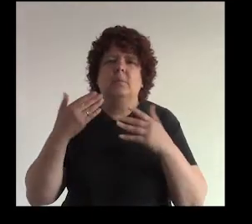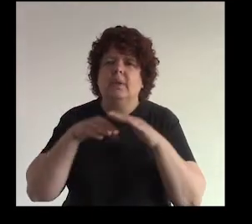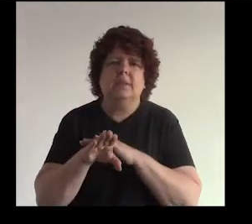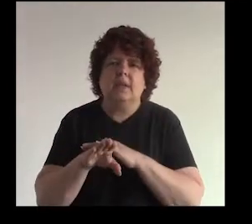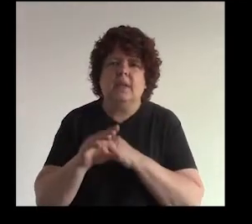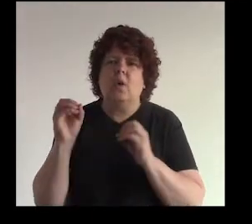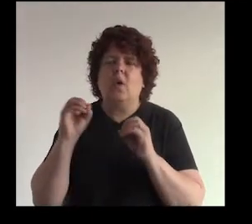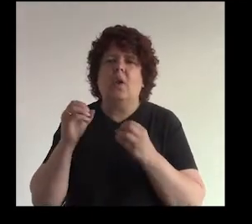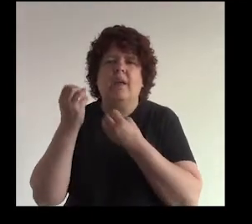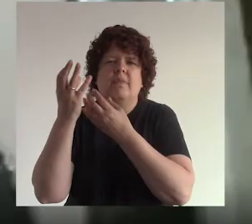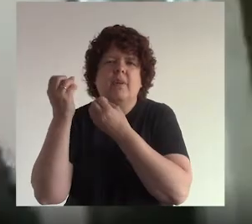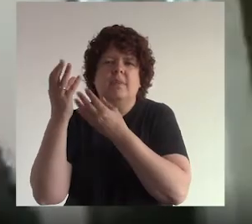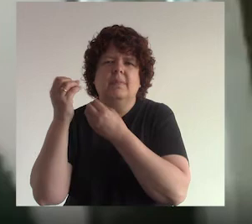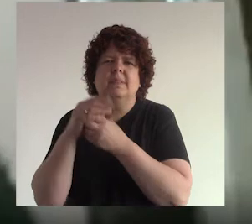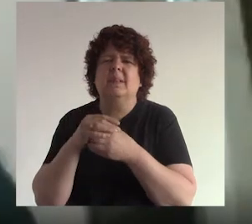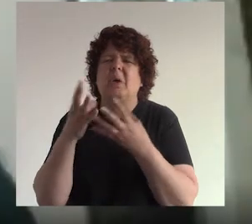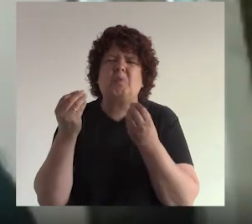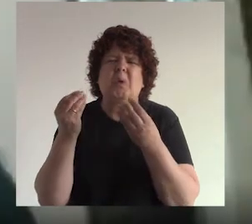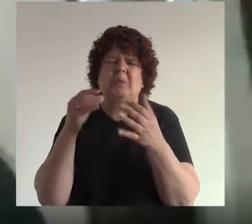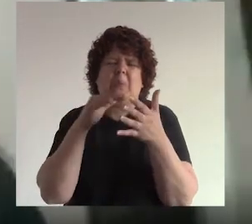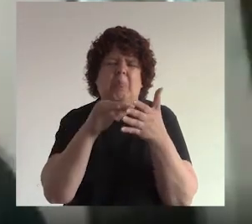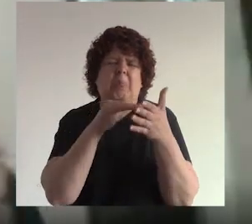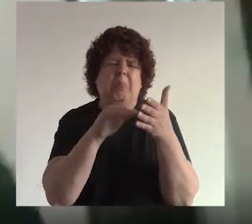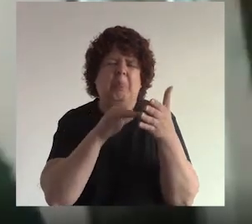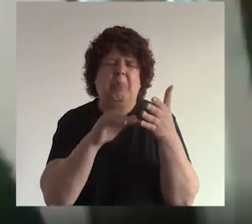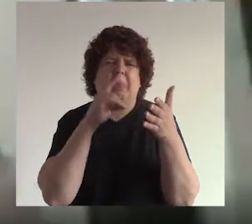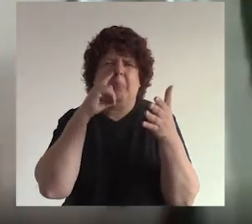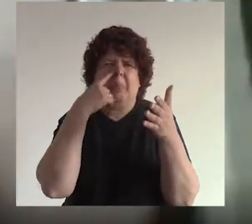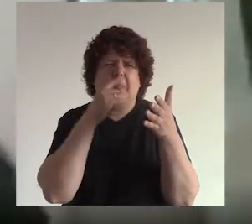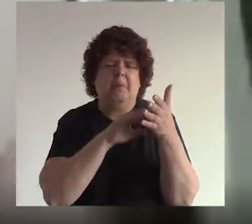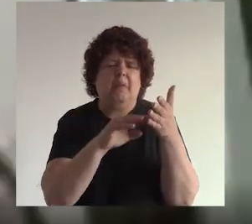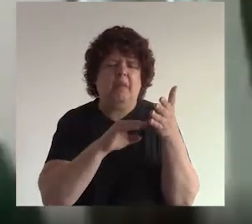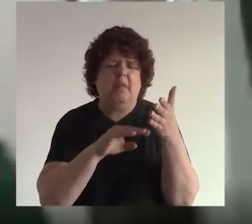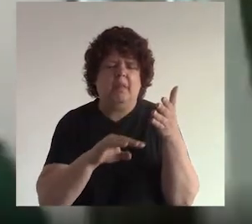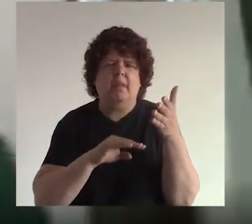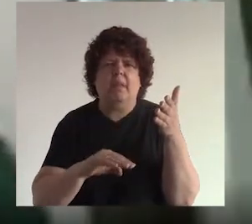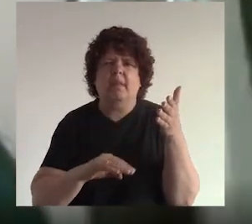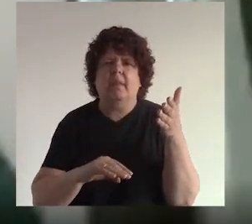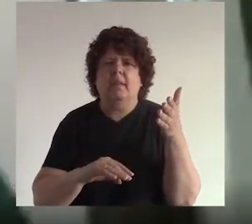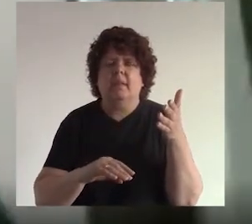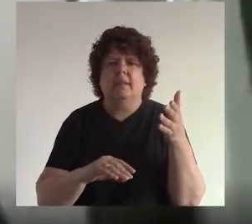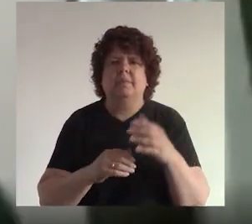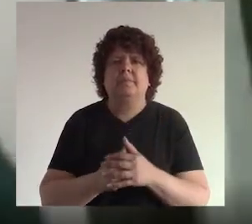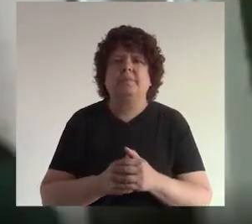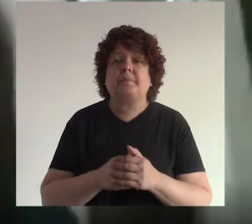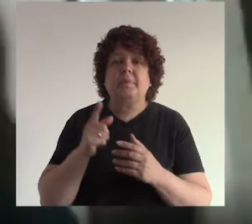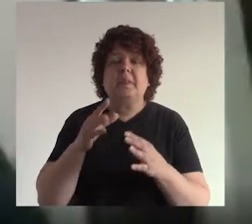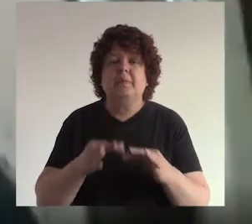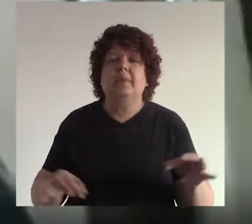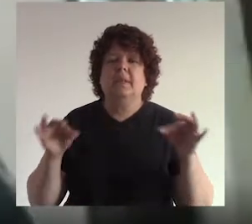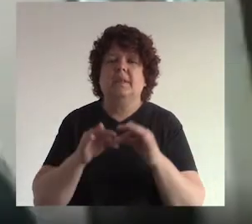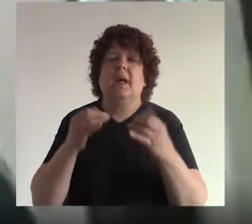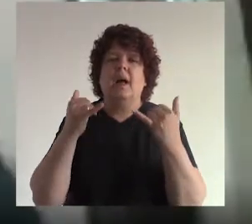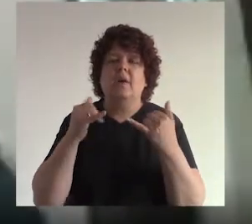ingresar o la información va bastante de intensa ¿no? densa en la en la en la cual el otro público lo puede tener ¿no?